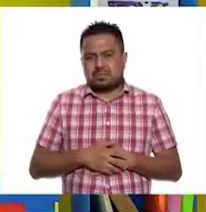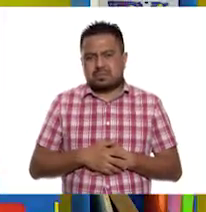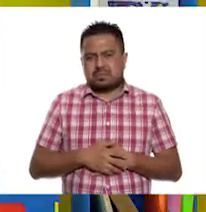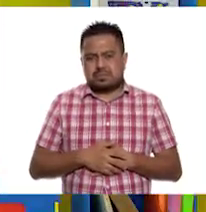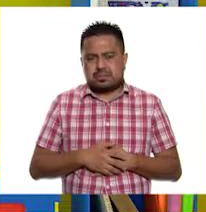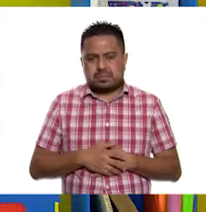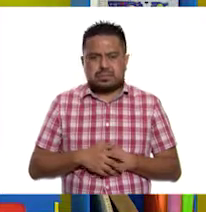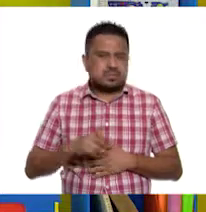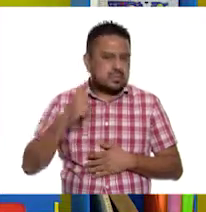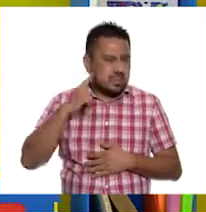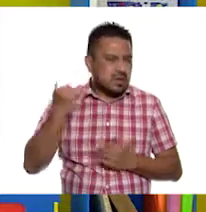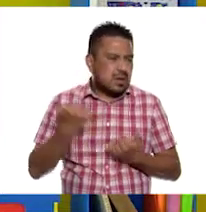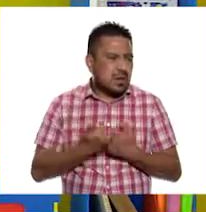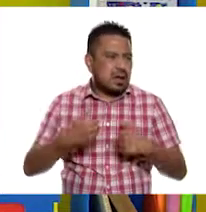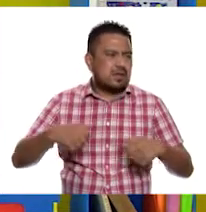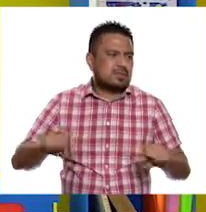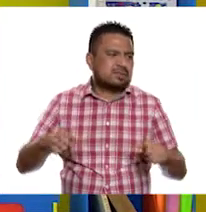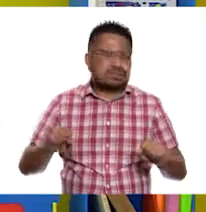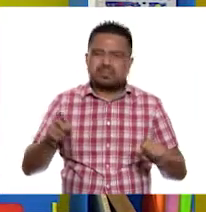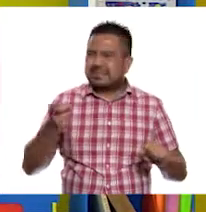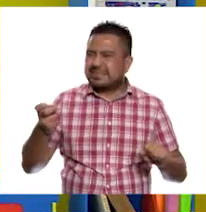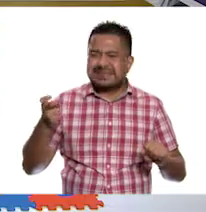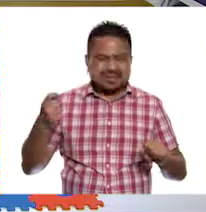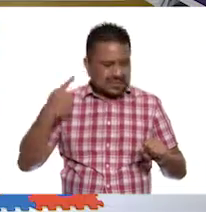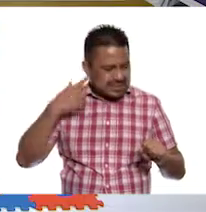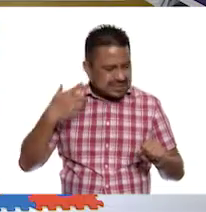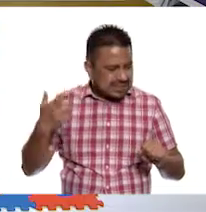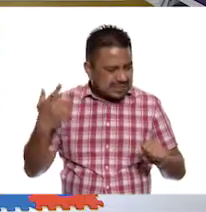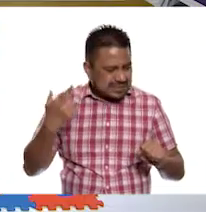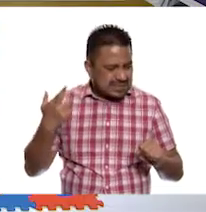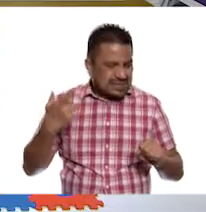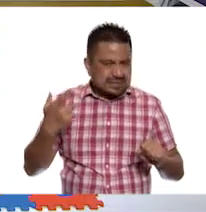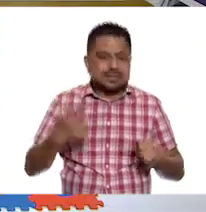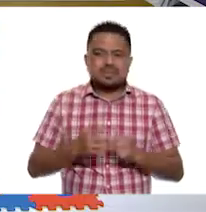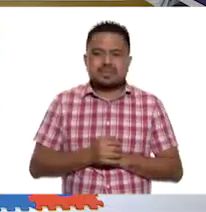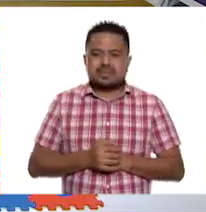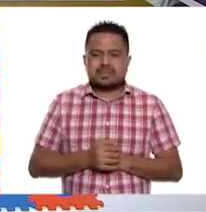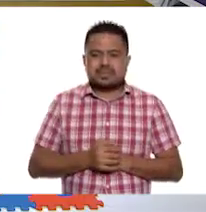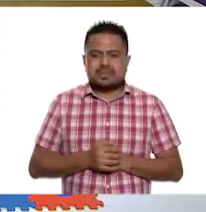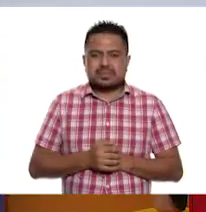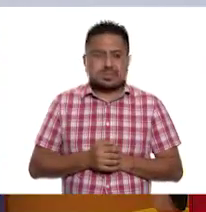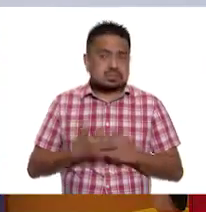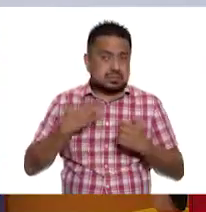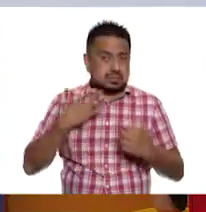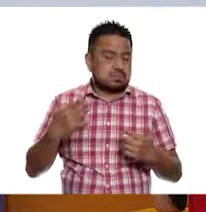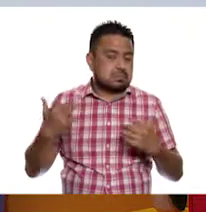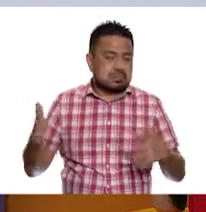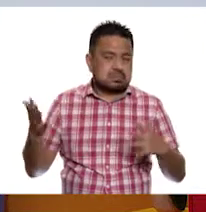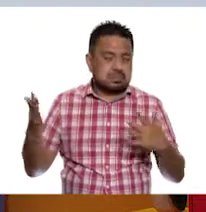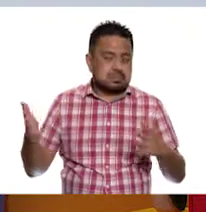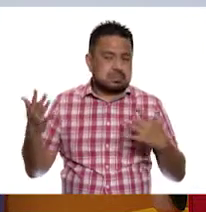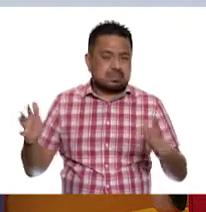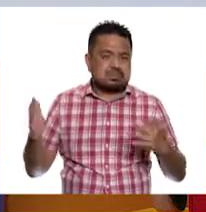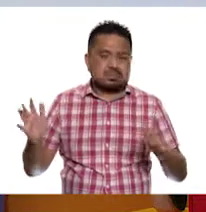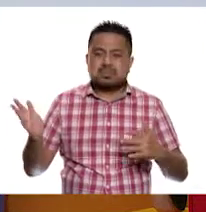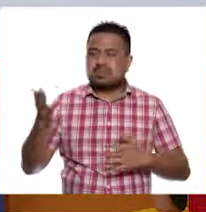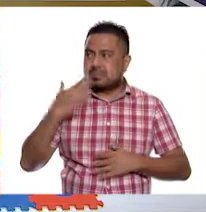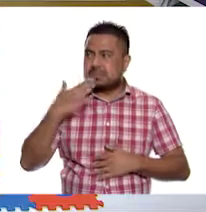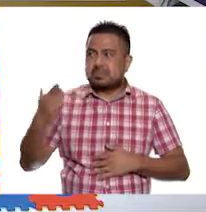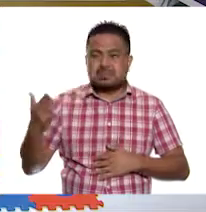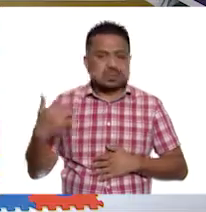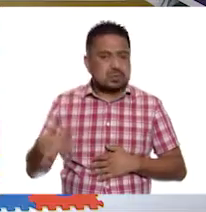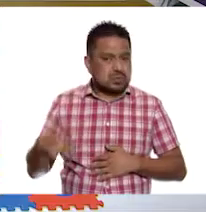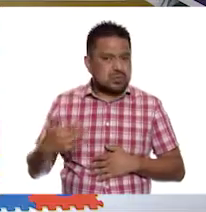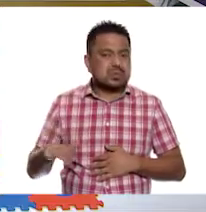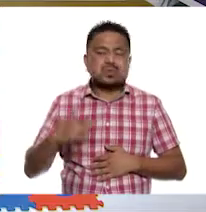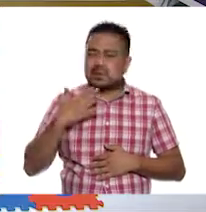Tr. Tr. Tr. Extraño abrazar a mis amigos. Y maestra. Muy bien, muy bien. Excelente trabajo